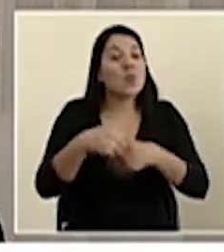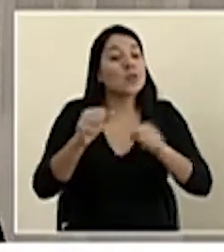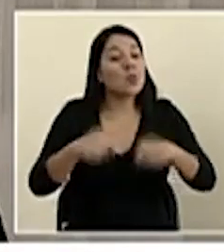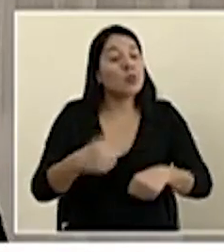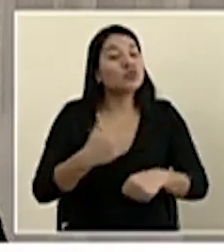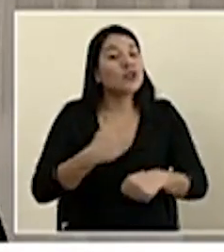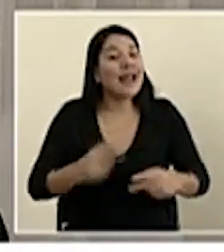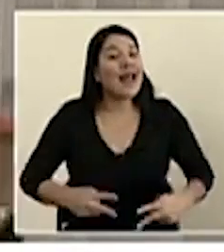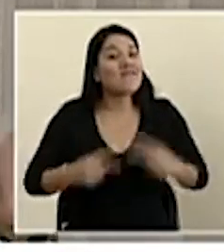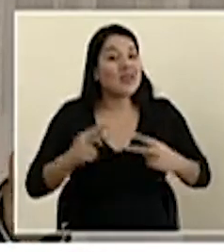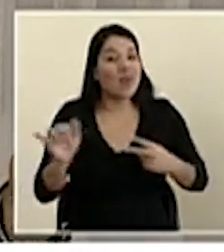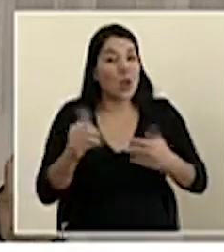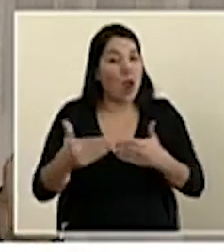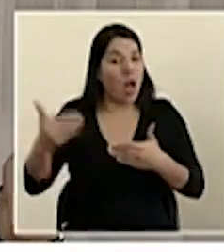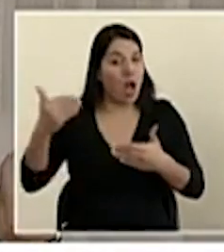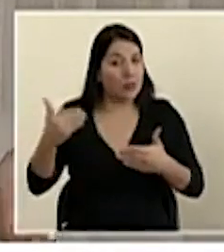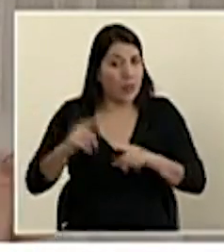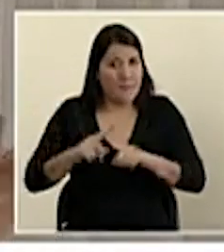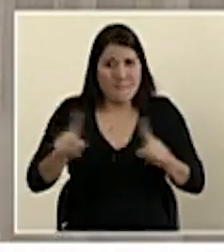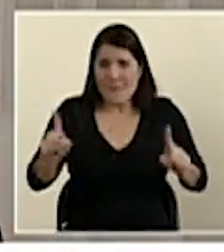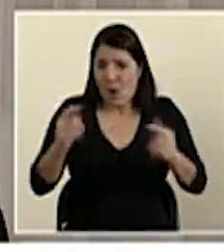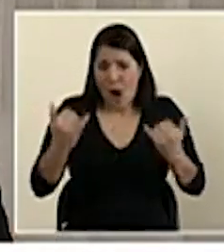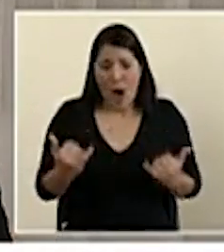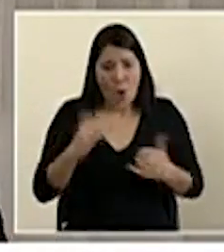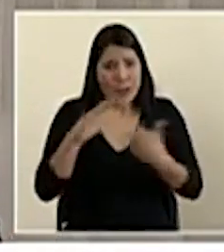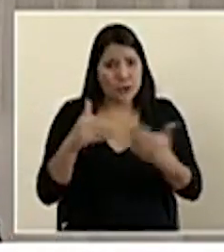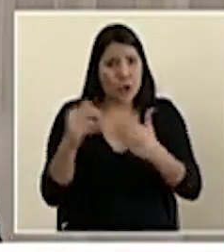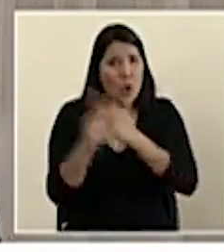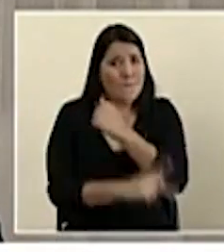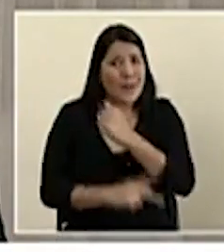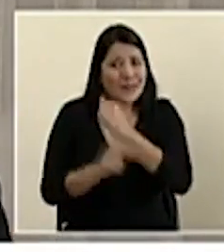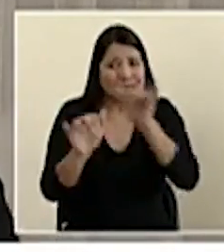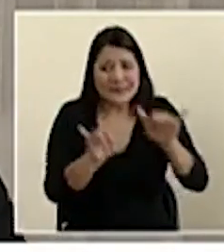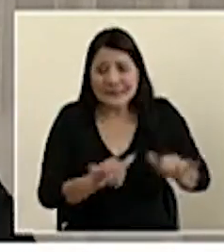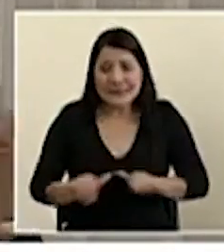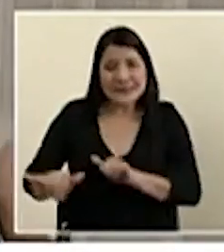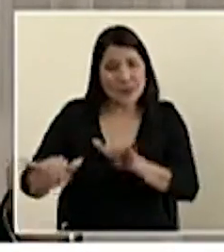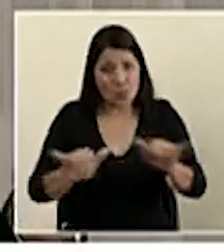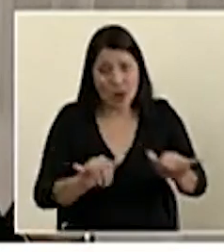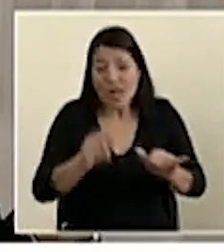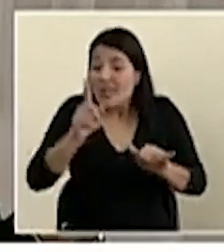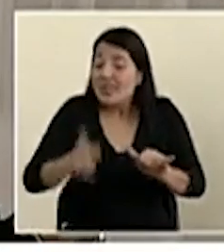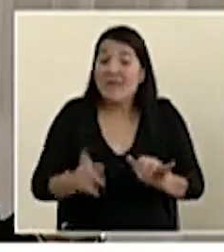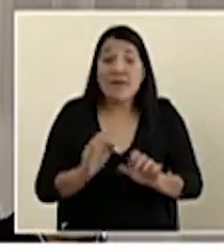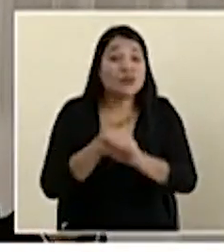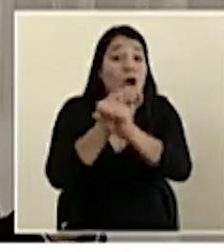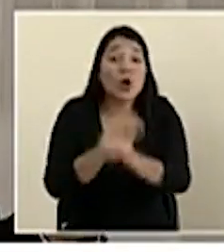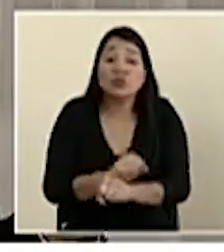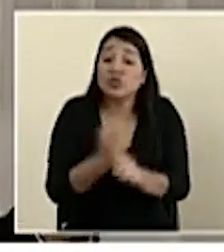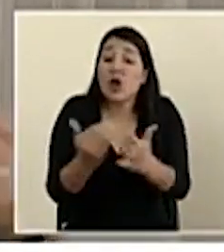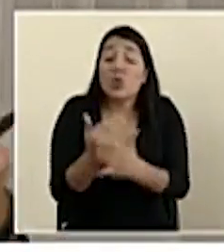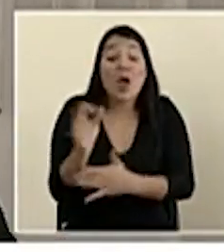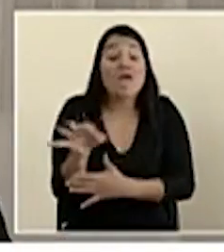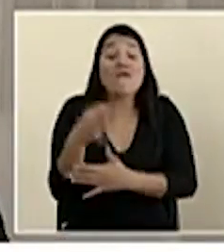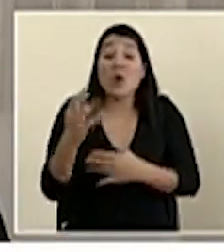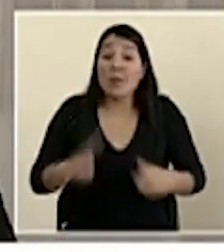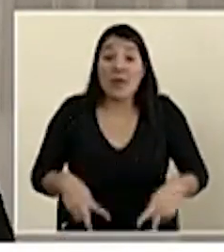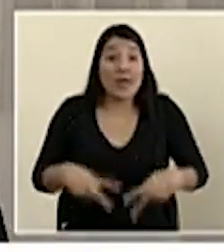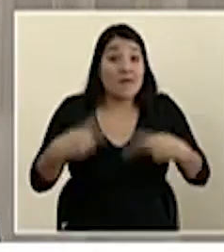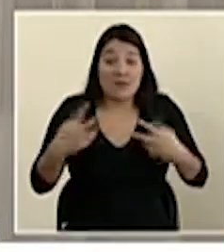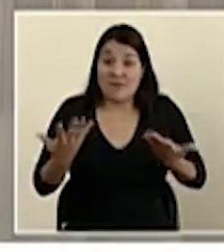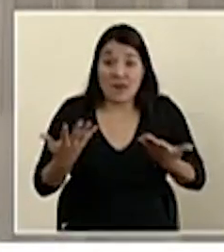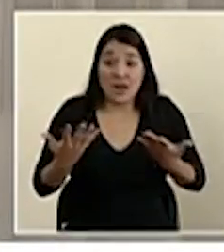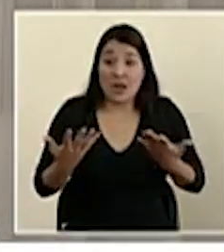Pero esto lo está viviendo todos los países. Estamos teniendo que acostumbrarnos a una dinámica de funcionamiento social, de